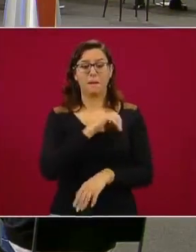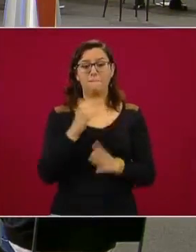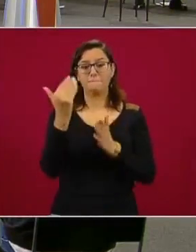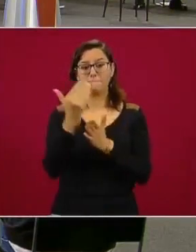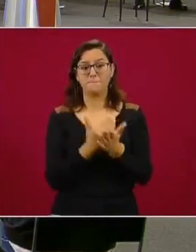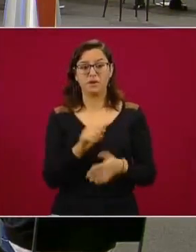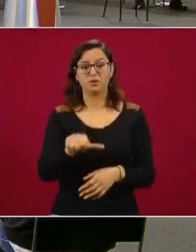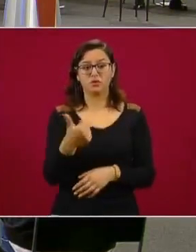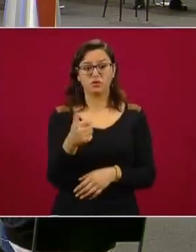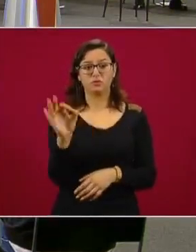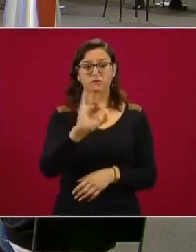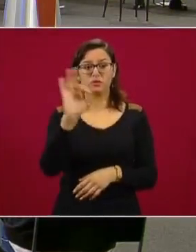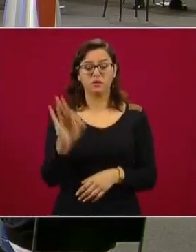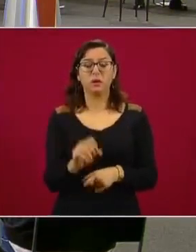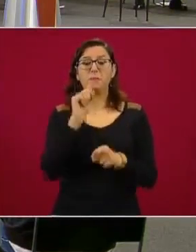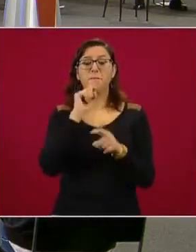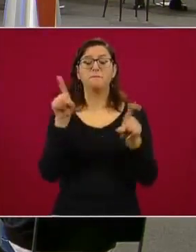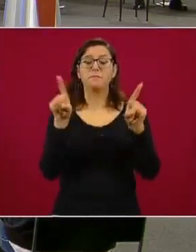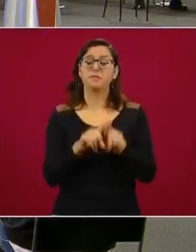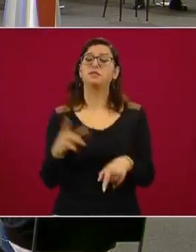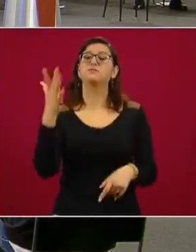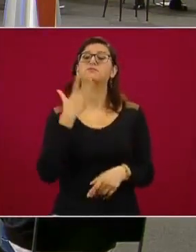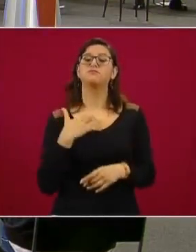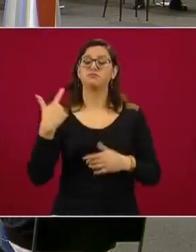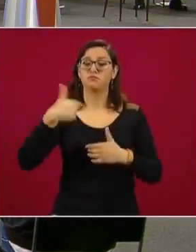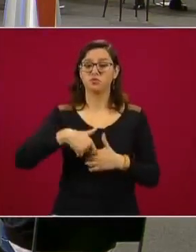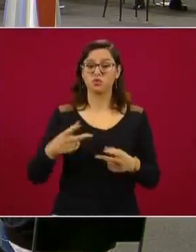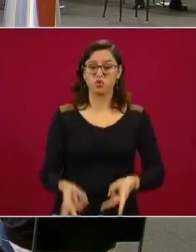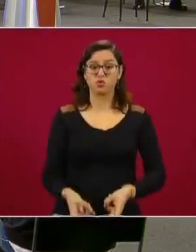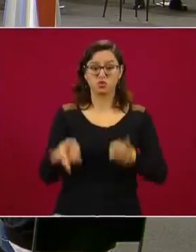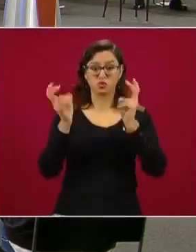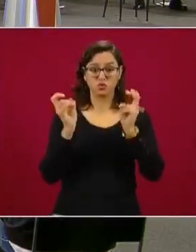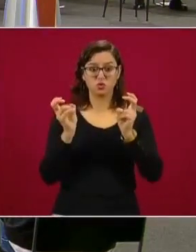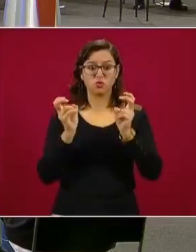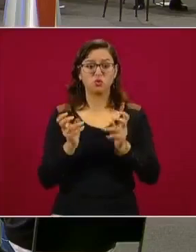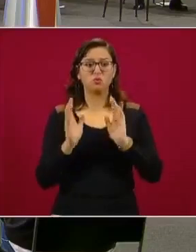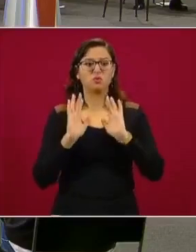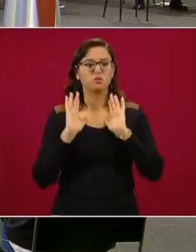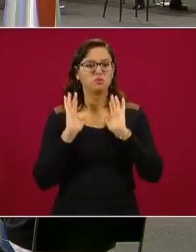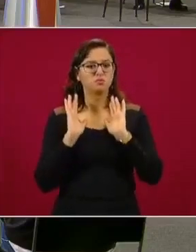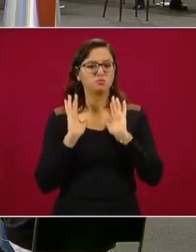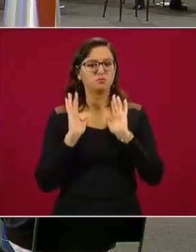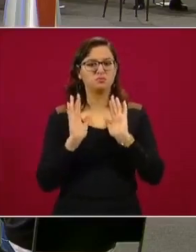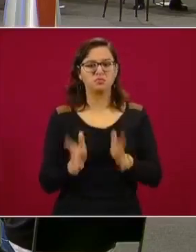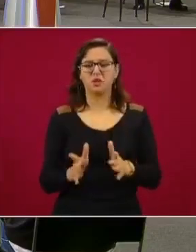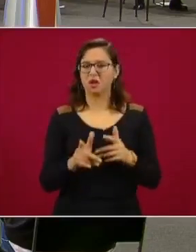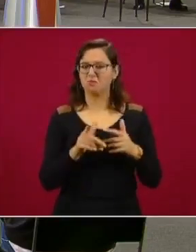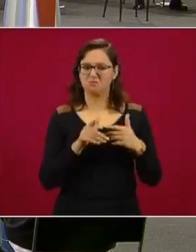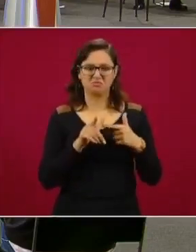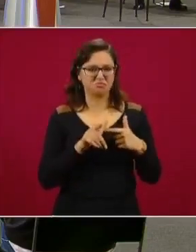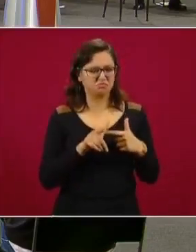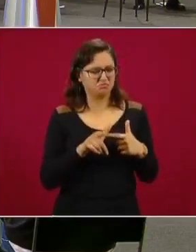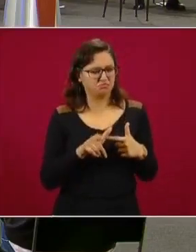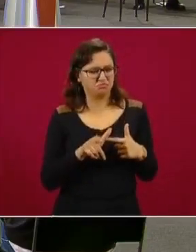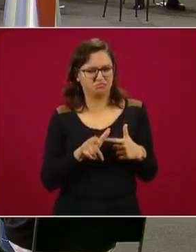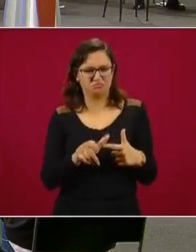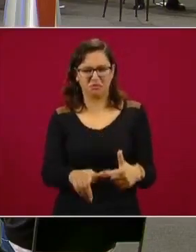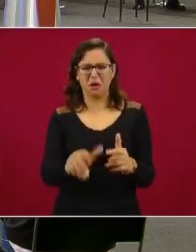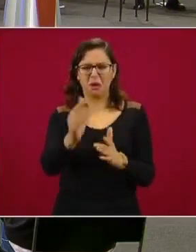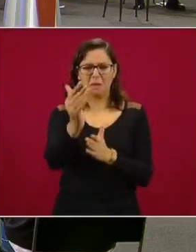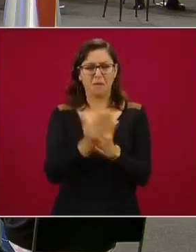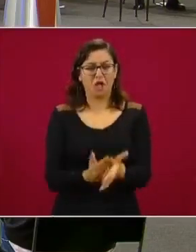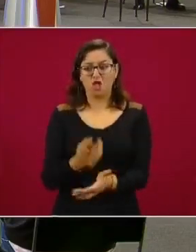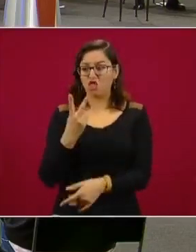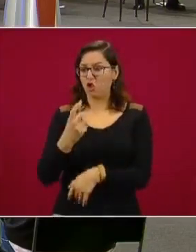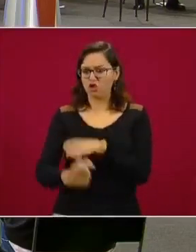51. Aquí casi podemos cantar victoria, porque ya es sostenido por prácticamente los dos